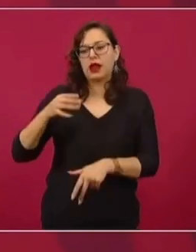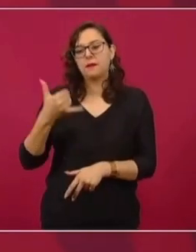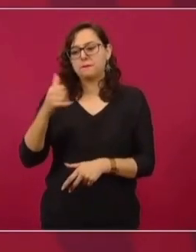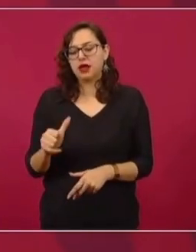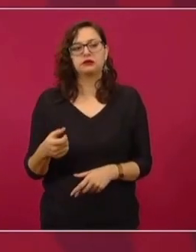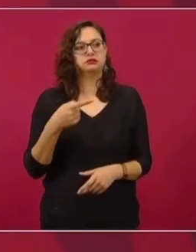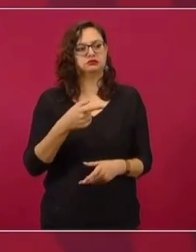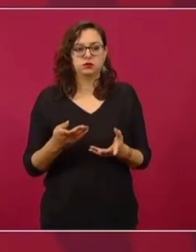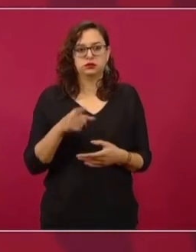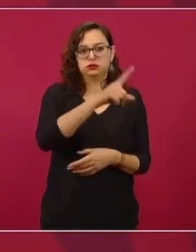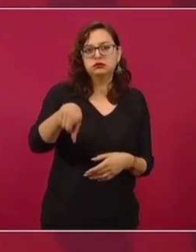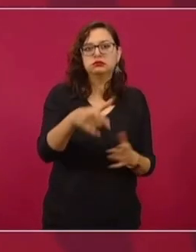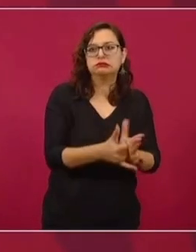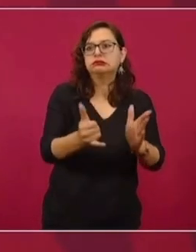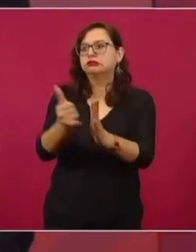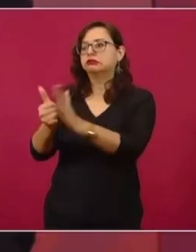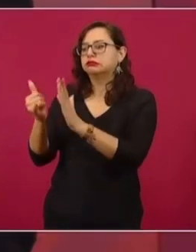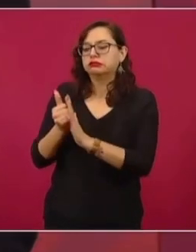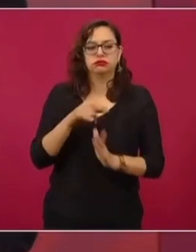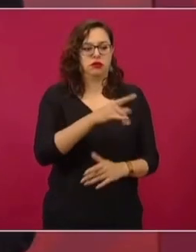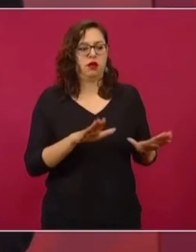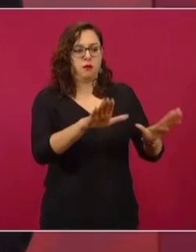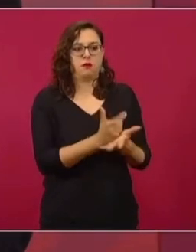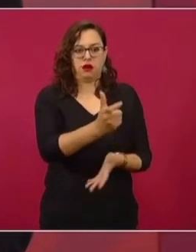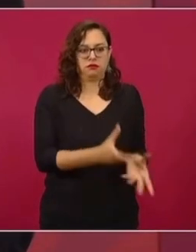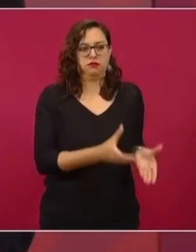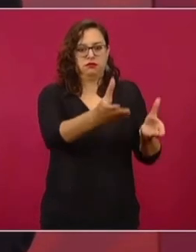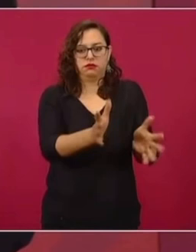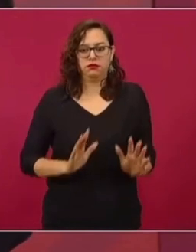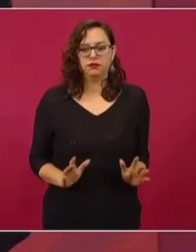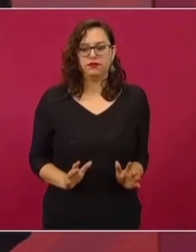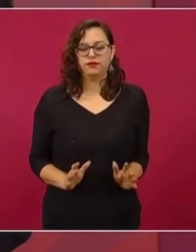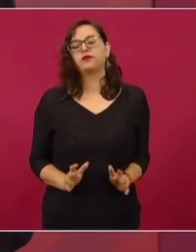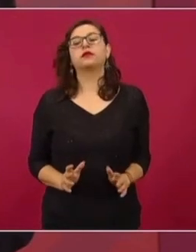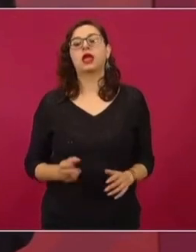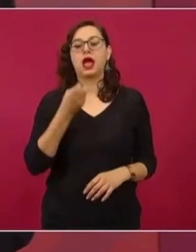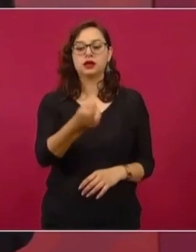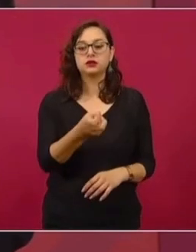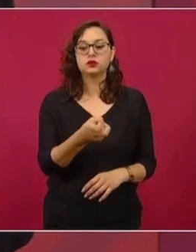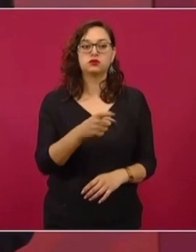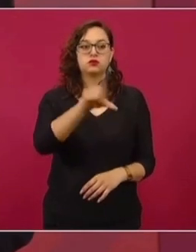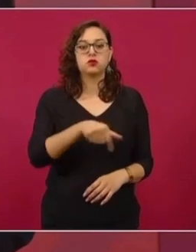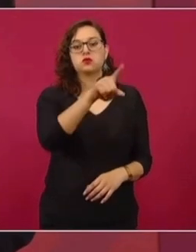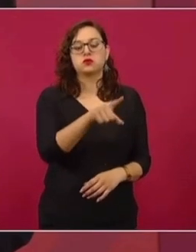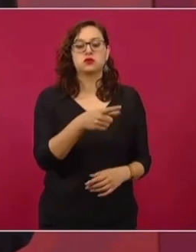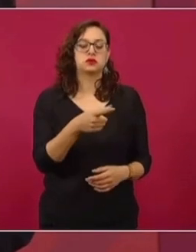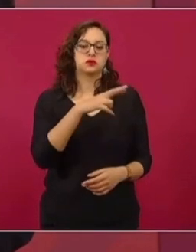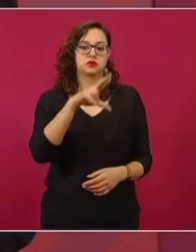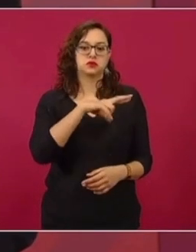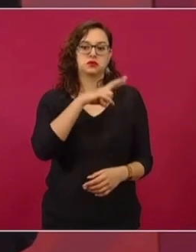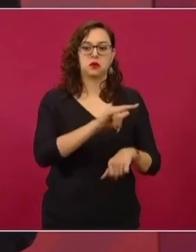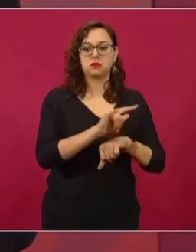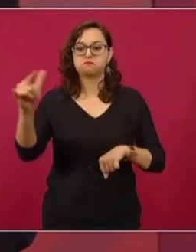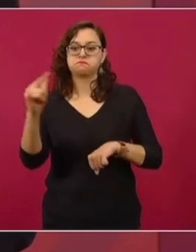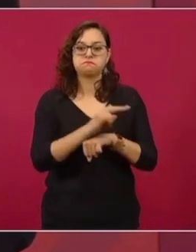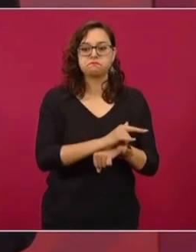rentarlo. Esto sería para viajes de la Ciudad de México a Tulum,